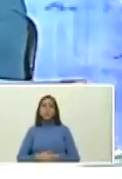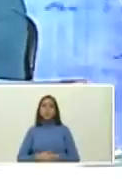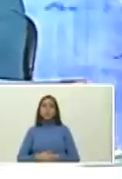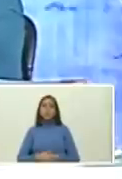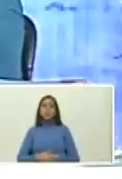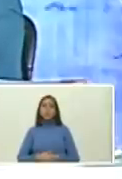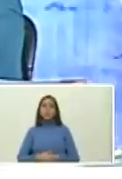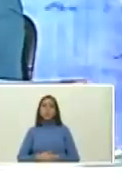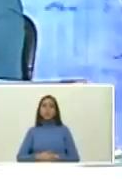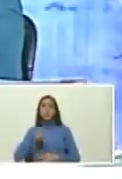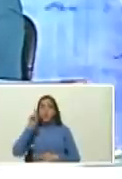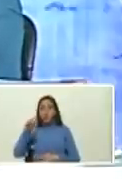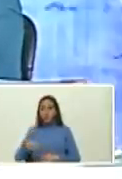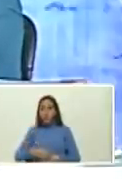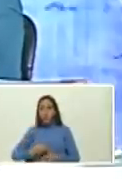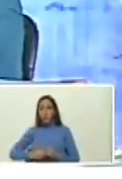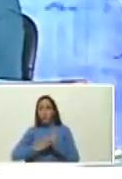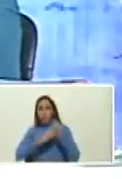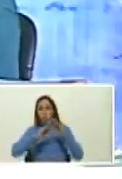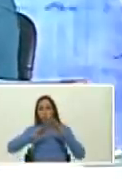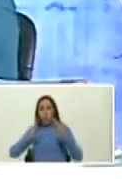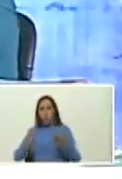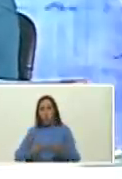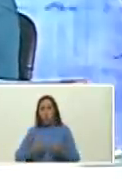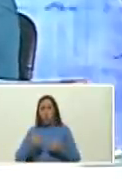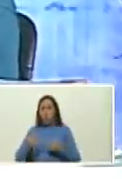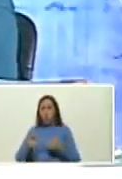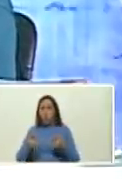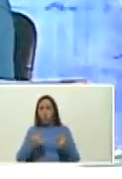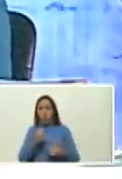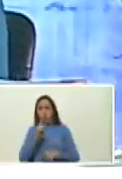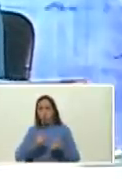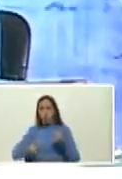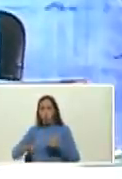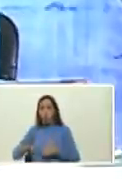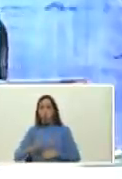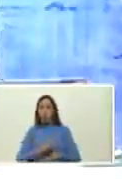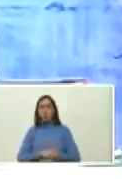y también como Líder Mundial como pocos con